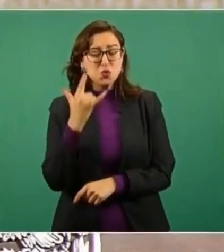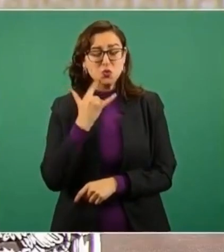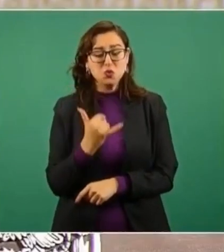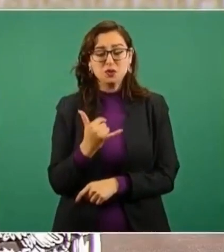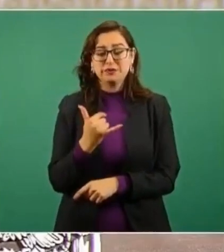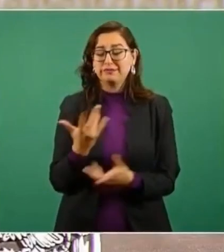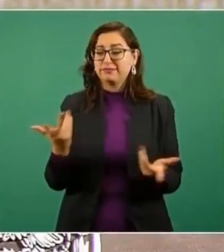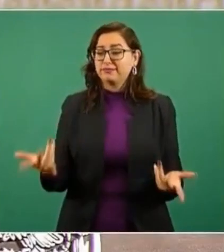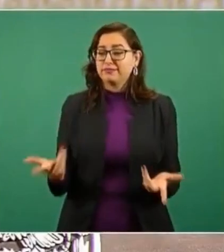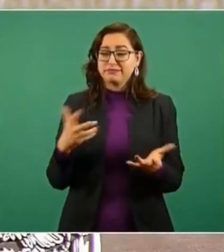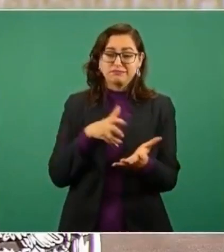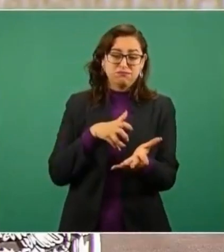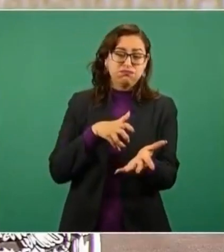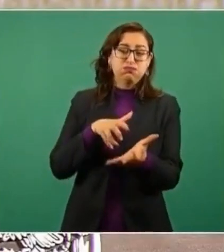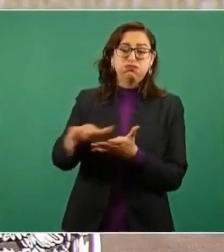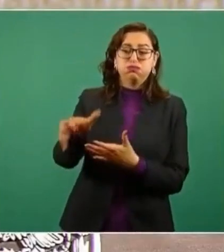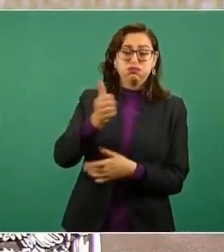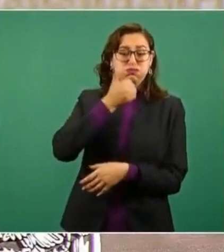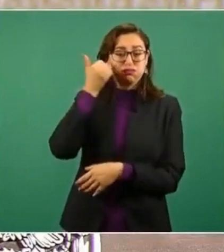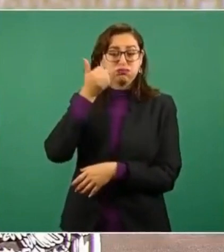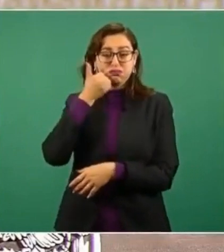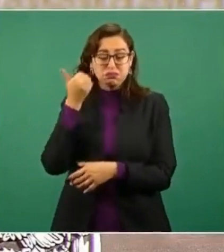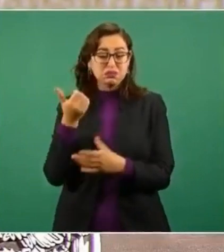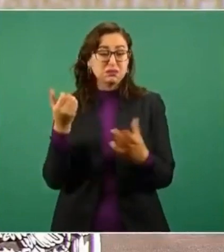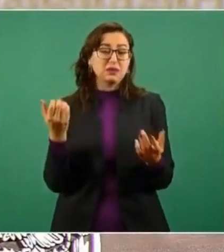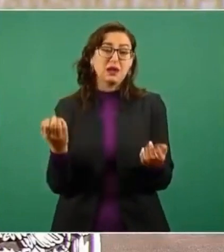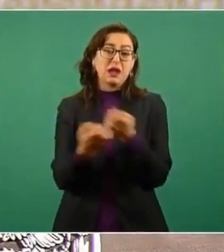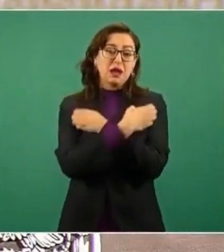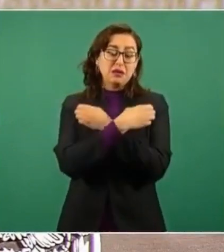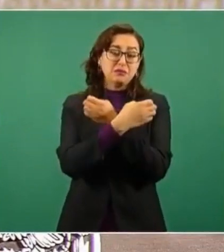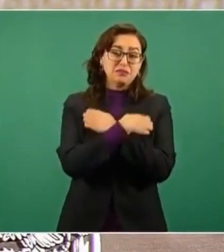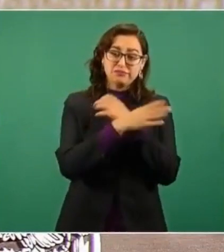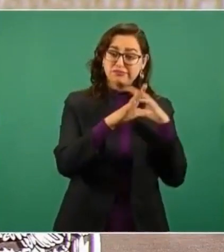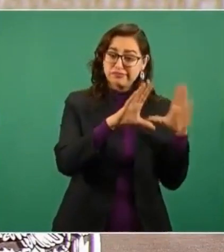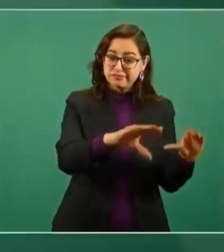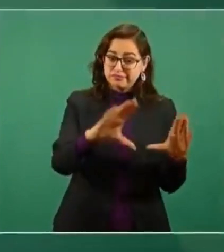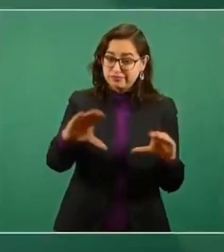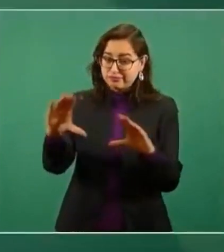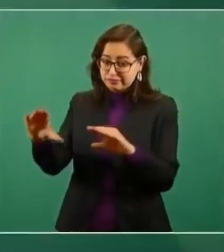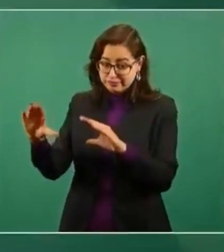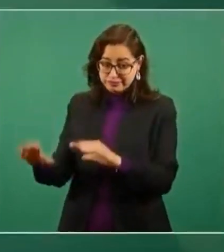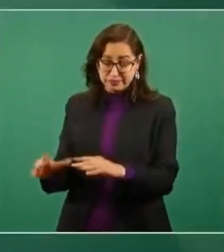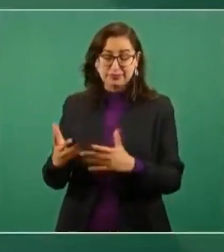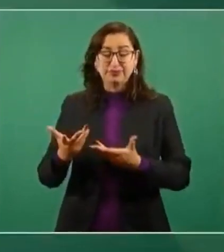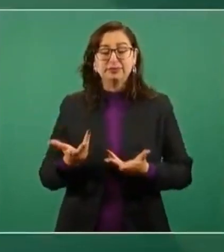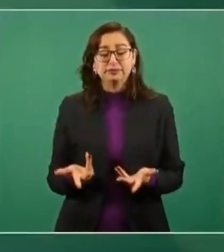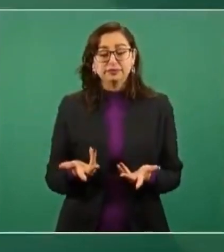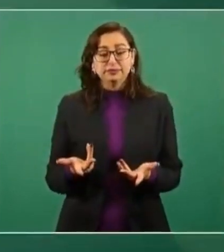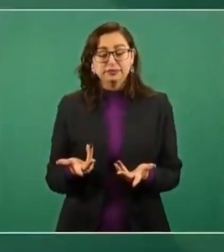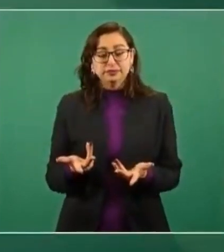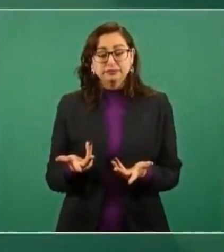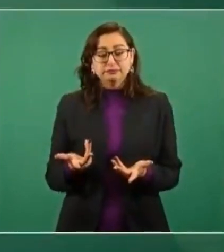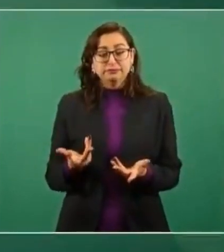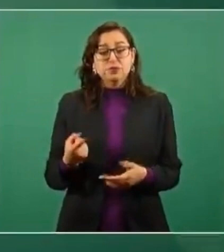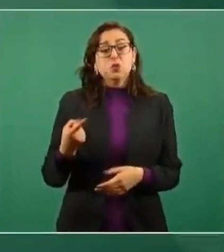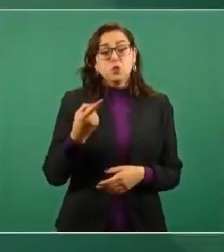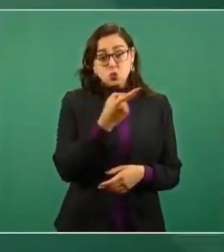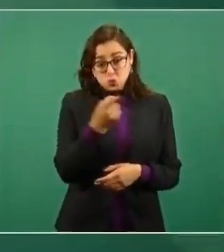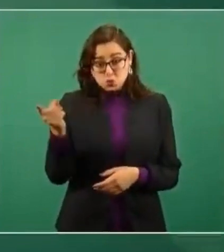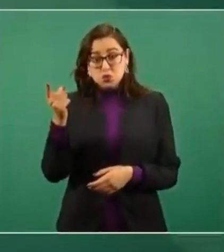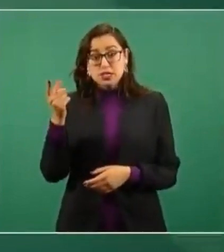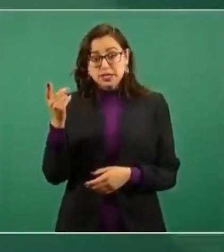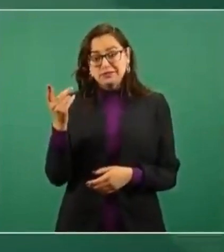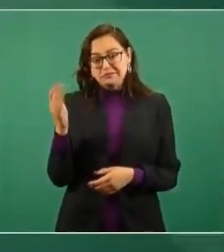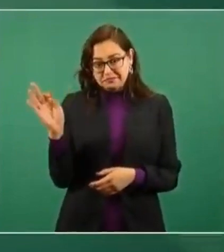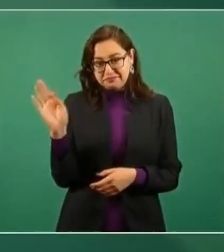educar a millones de alumnos en cada región y comunidad de México. Como pueden imaginarse, es un